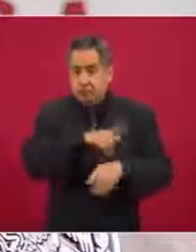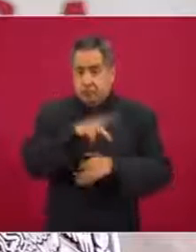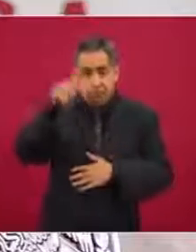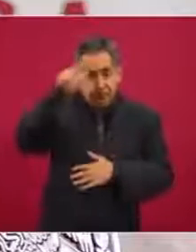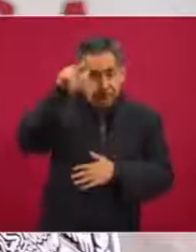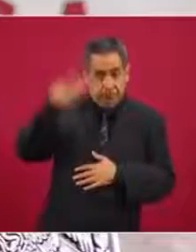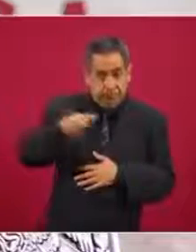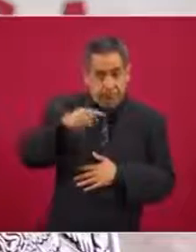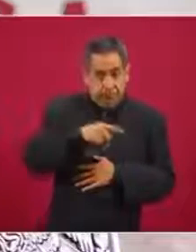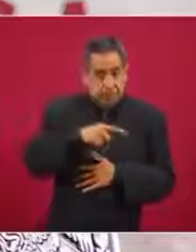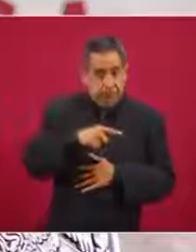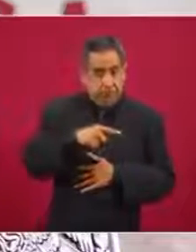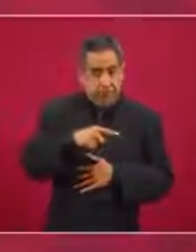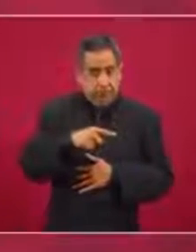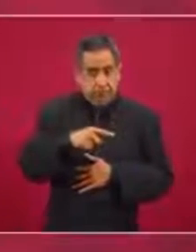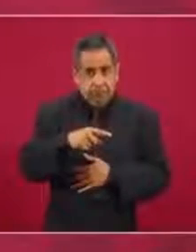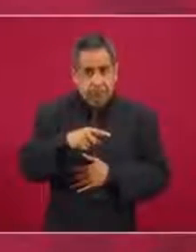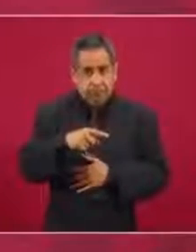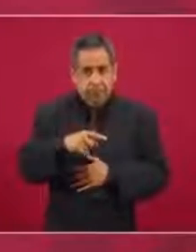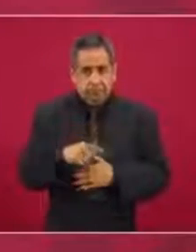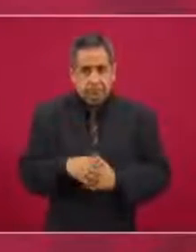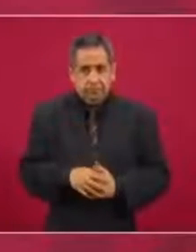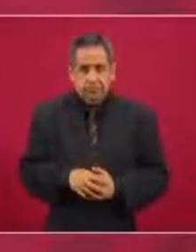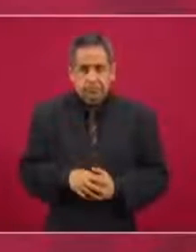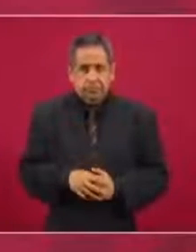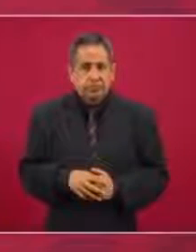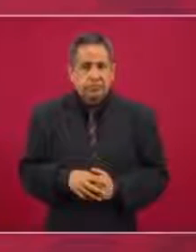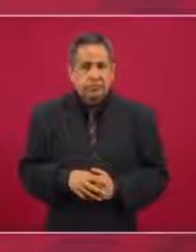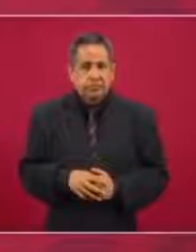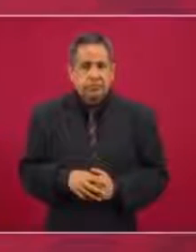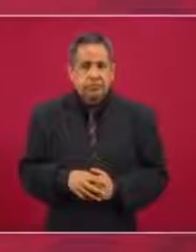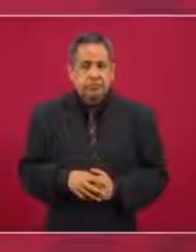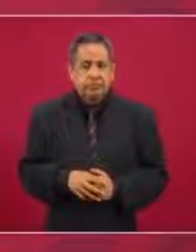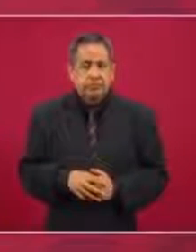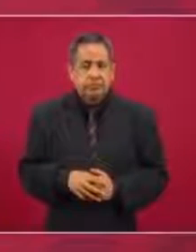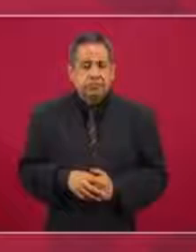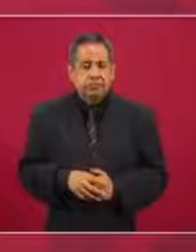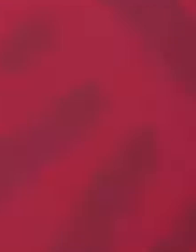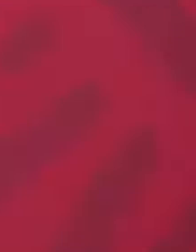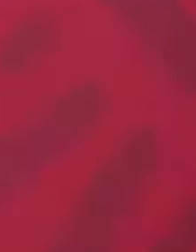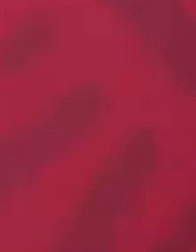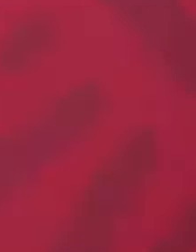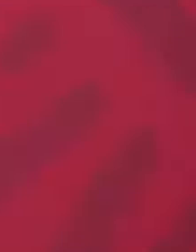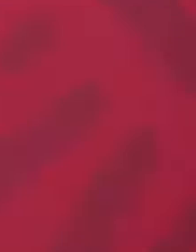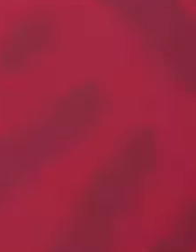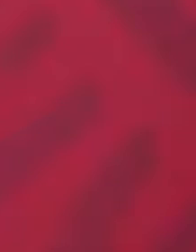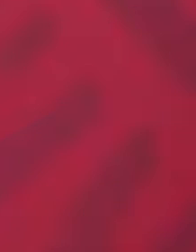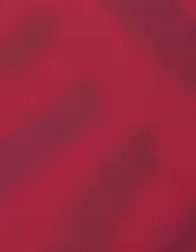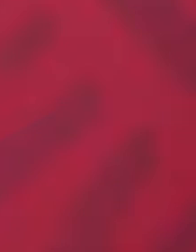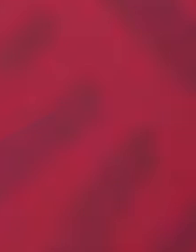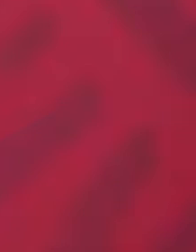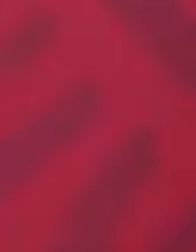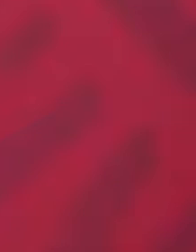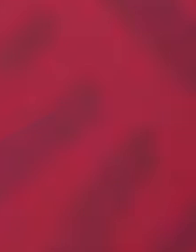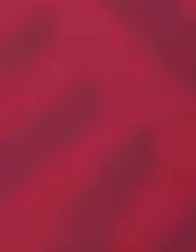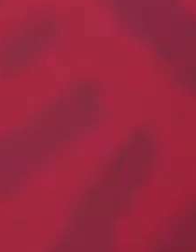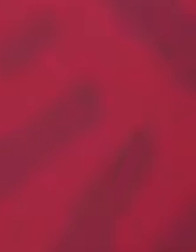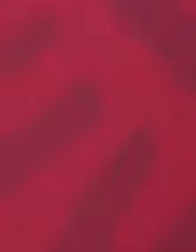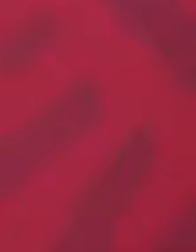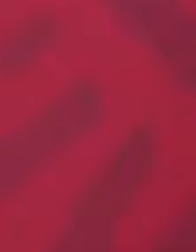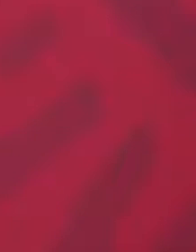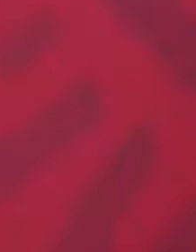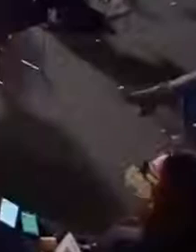es del estado en donde todavía